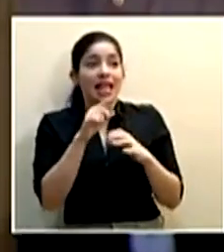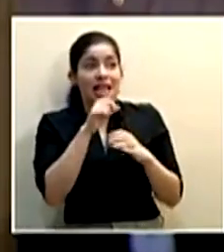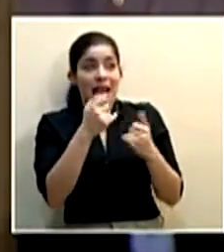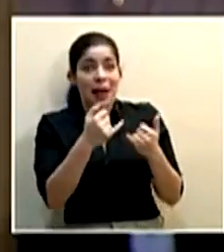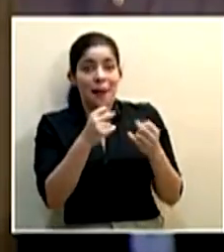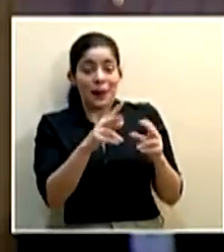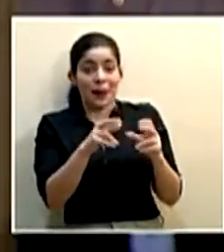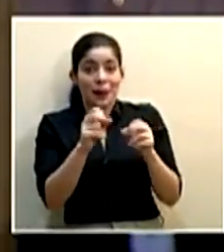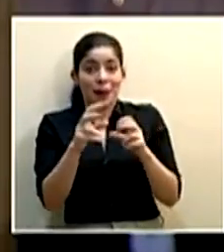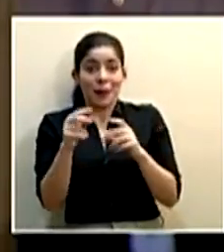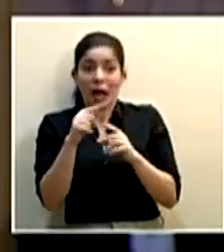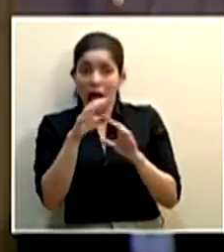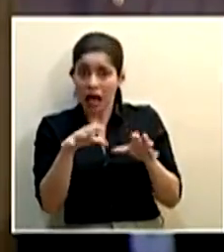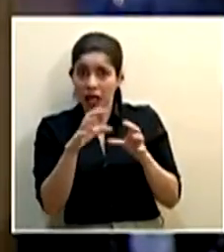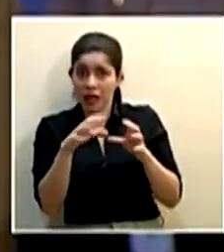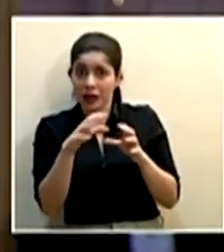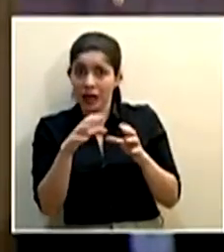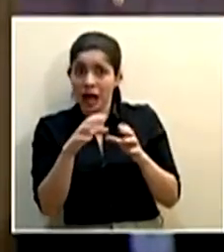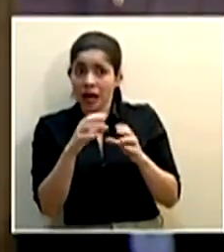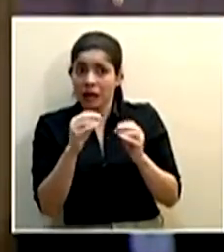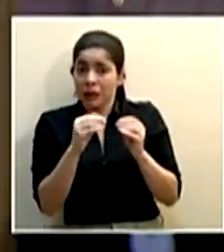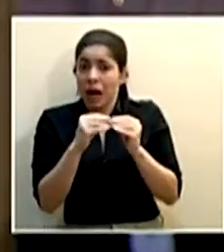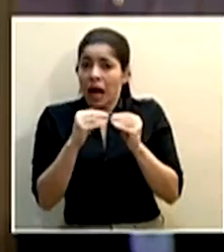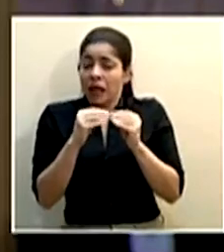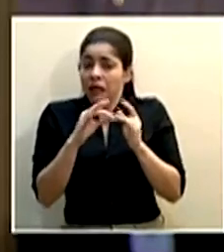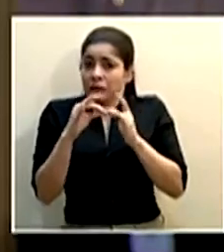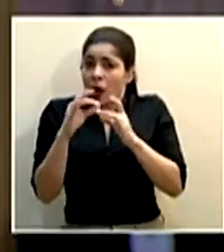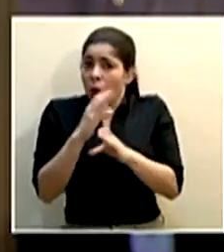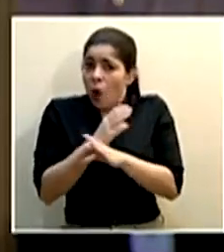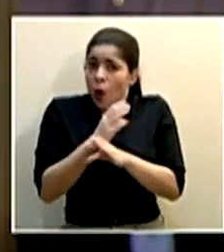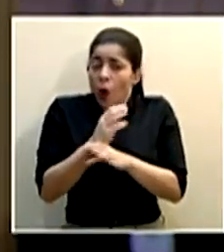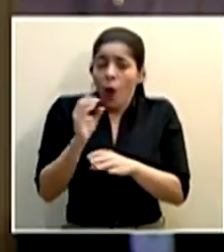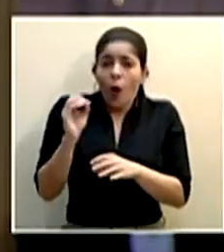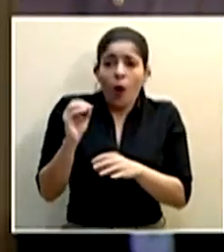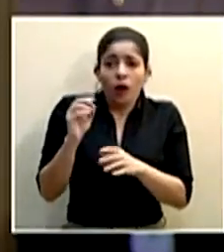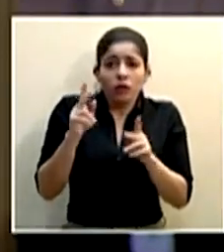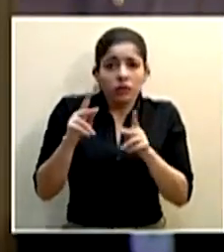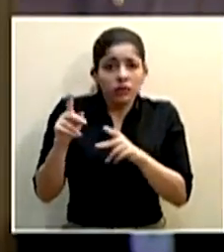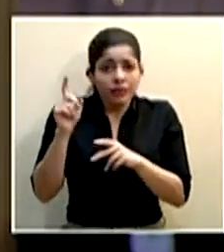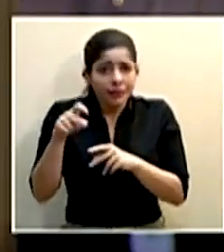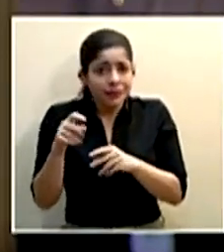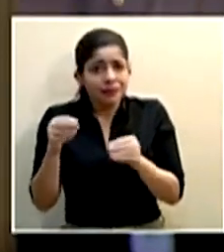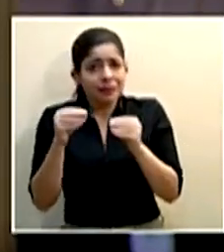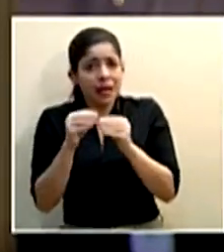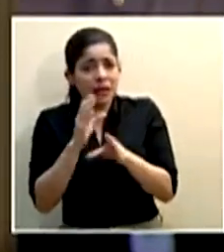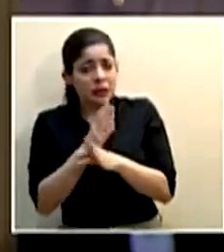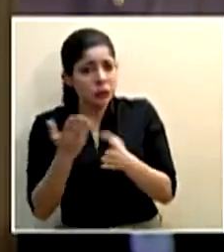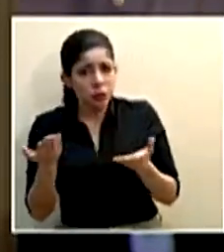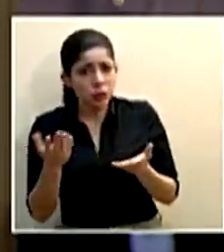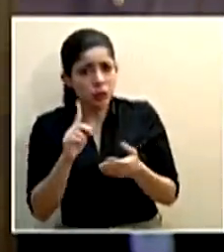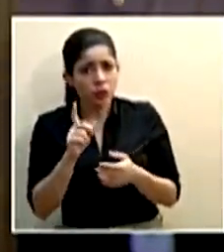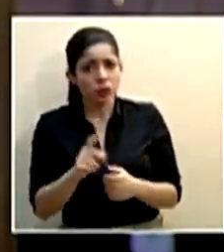permitiendo ahorita, que sea de particular cuidado o donde haya la población tenga que ser un poquito más cuidosa.